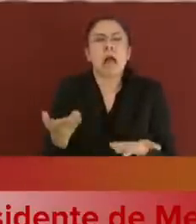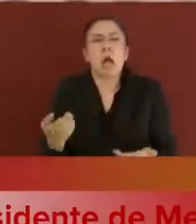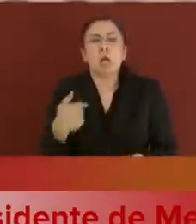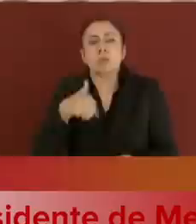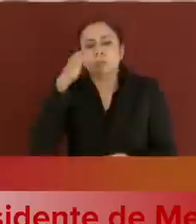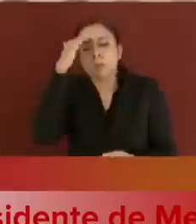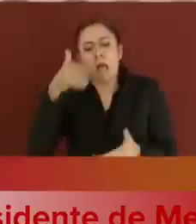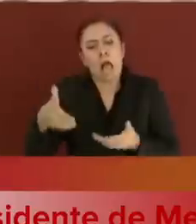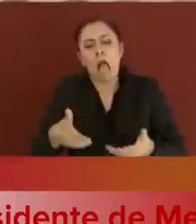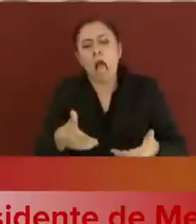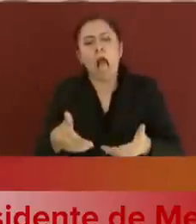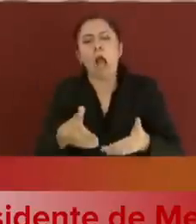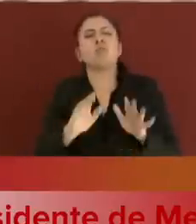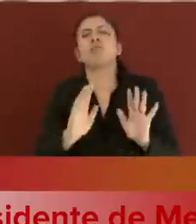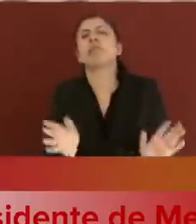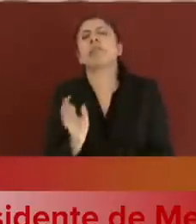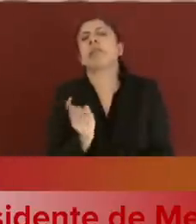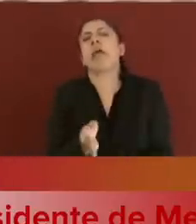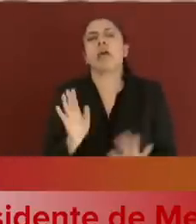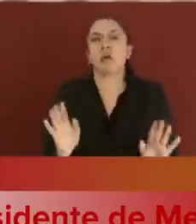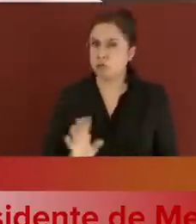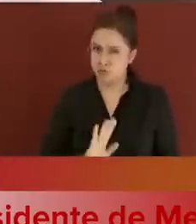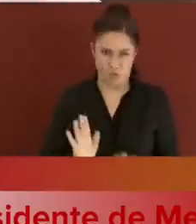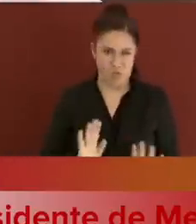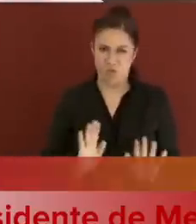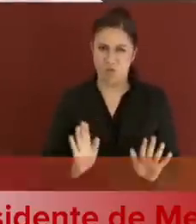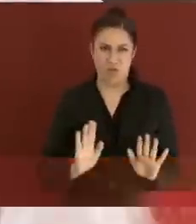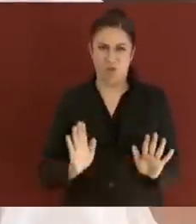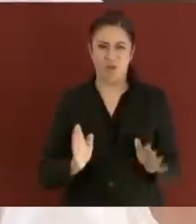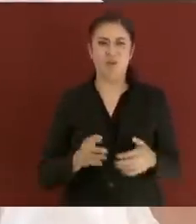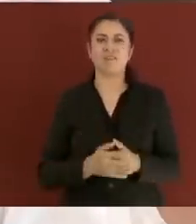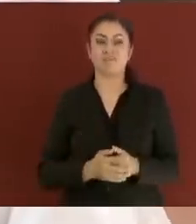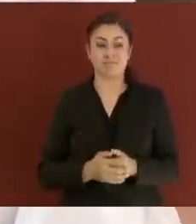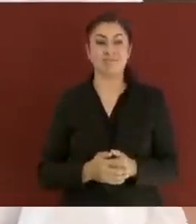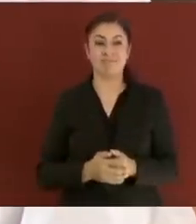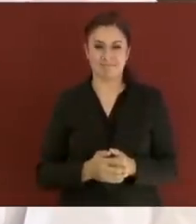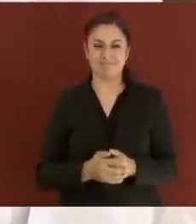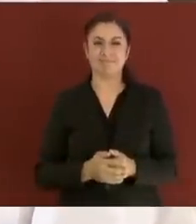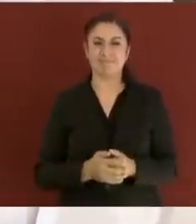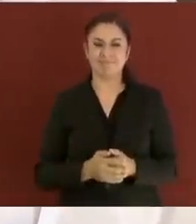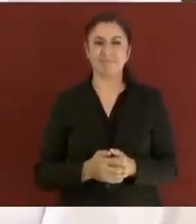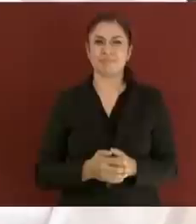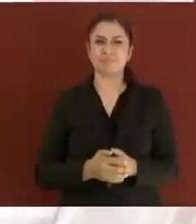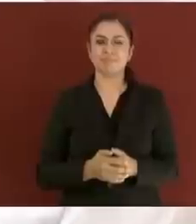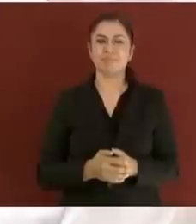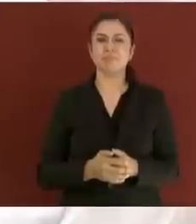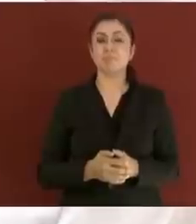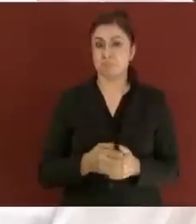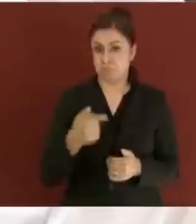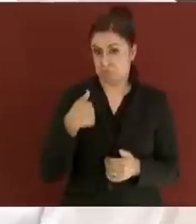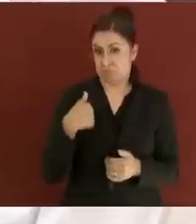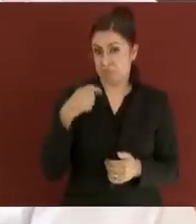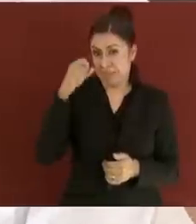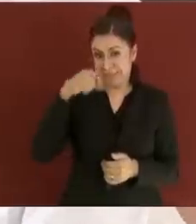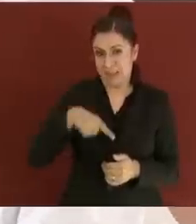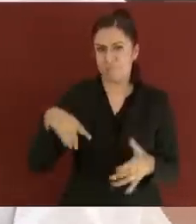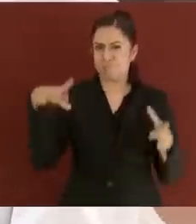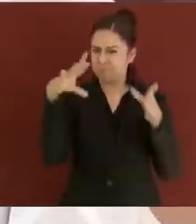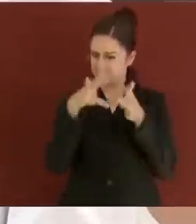Quiero también informar de otras acciones